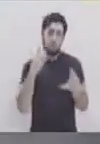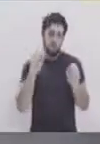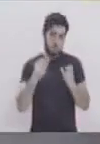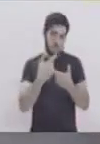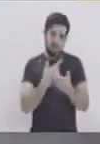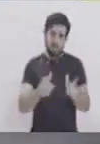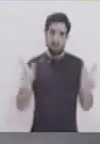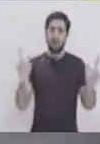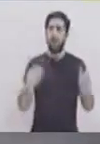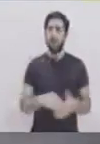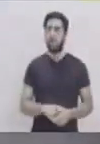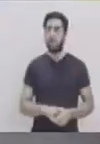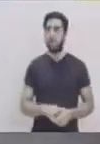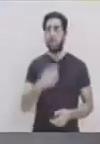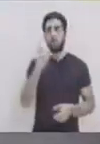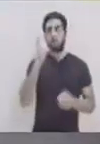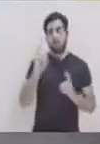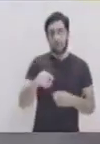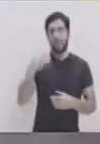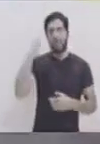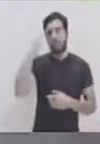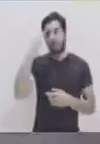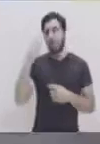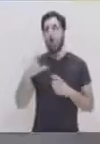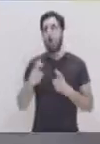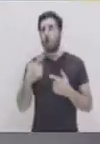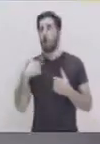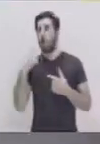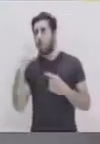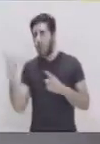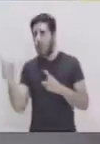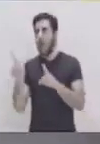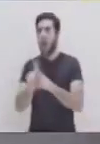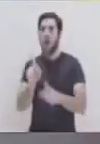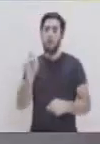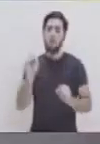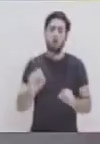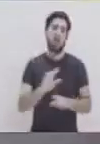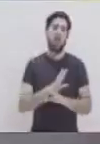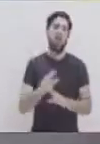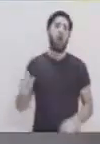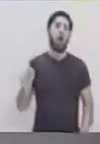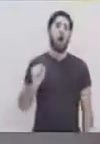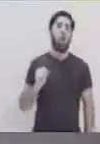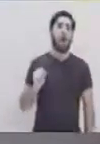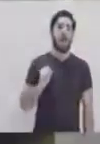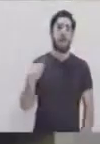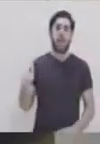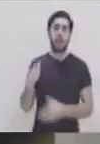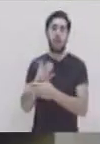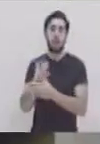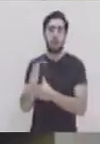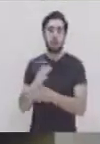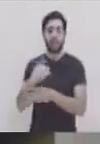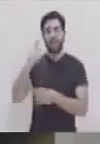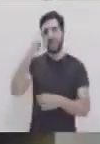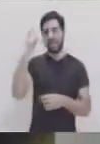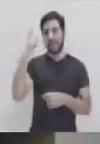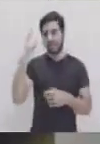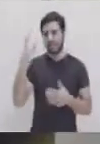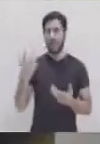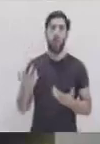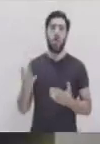Pero sí es muy importante, como tú decías, ¿verdad? O sea, son contados los amigos porque podemos tener compañeros con los que compartimos,